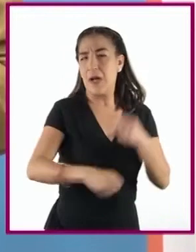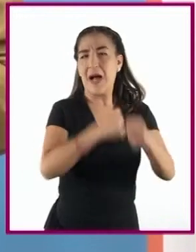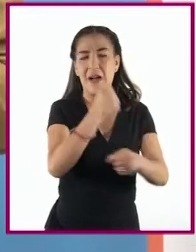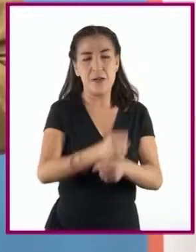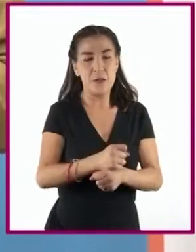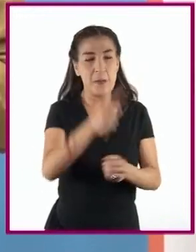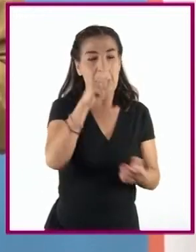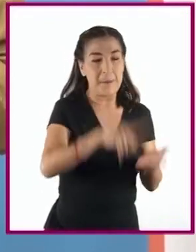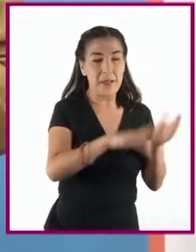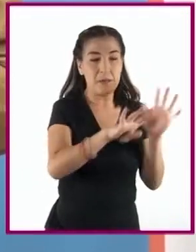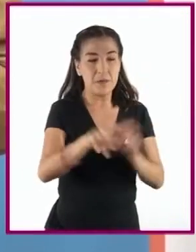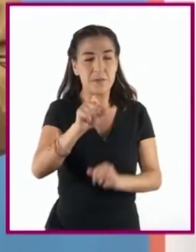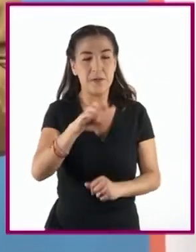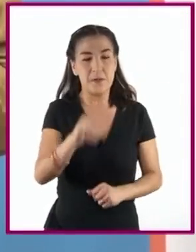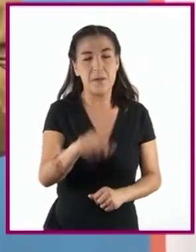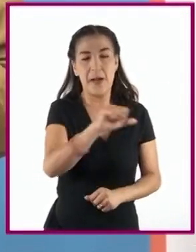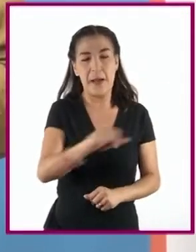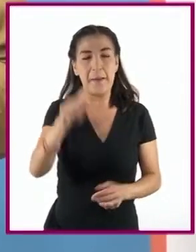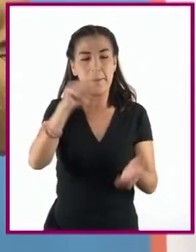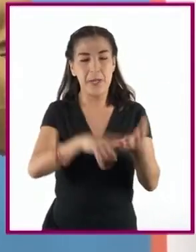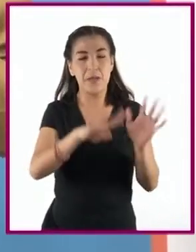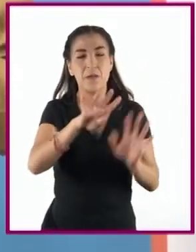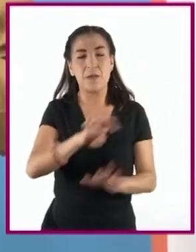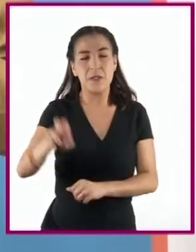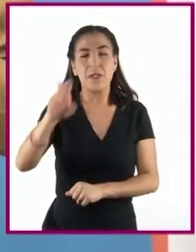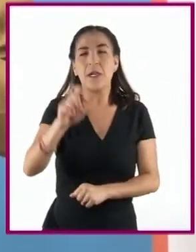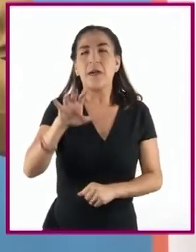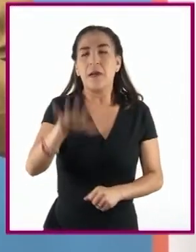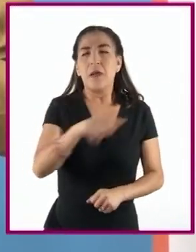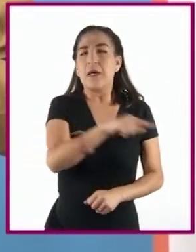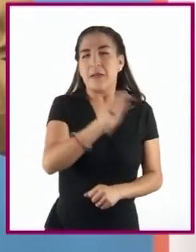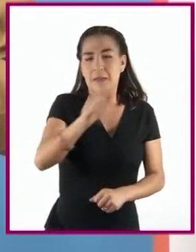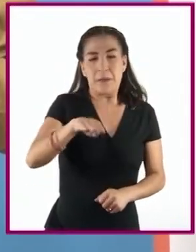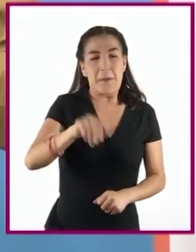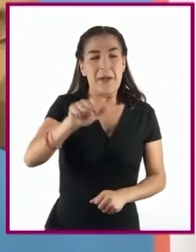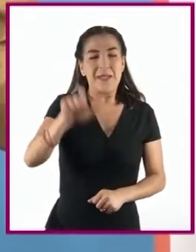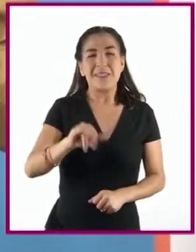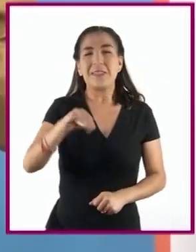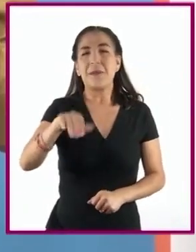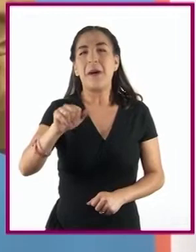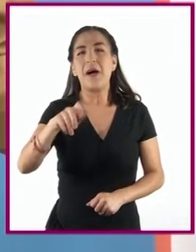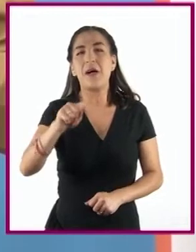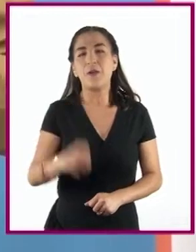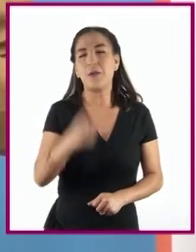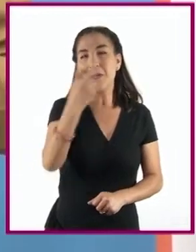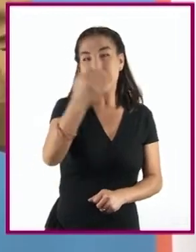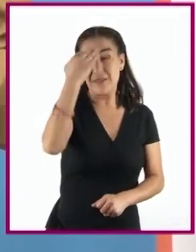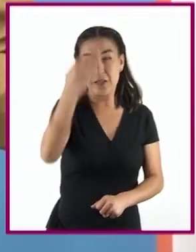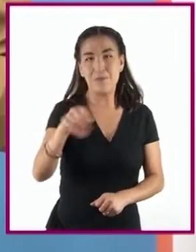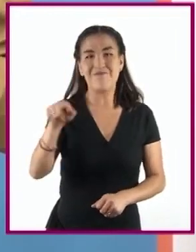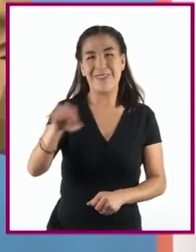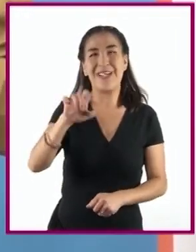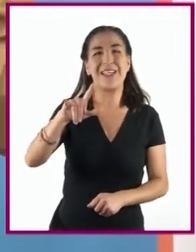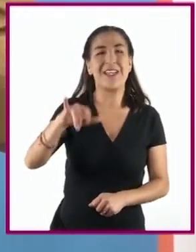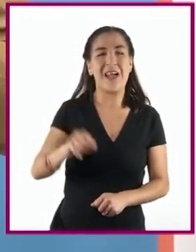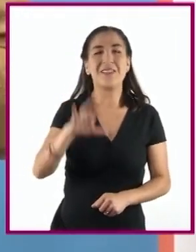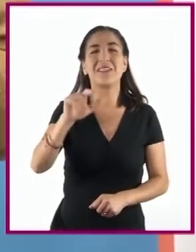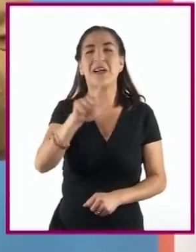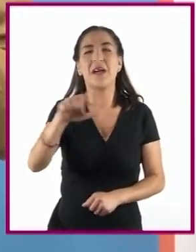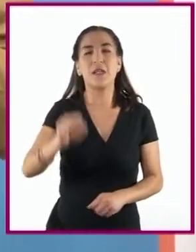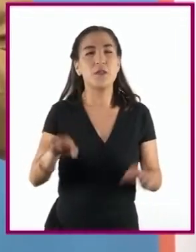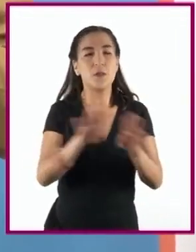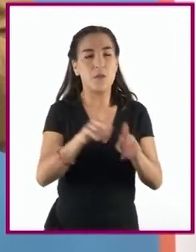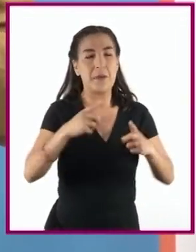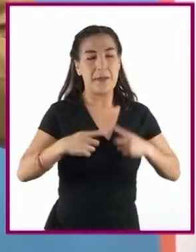1929 a 1935 se le conoce como Maximato, periodo en que Calles impuso a los presidentes